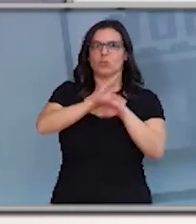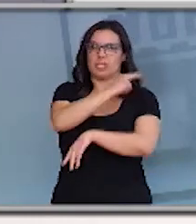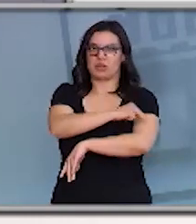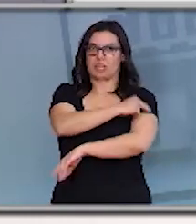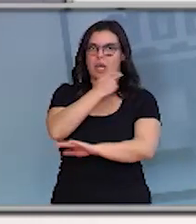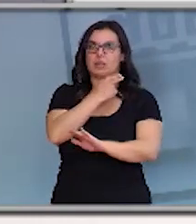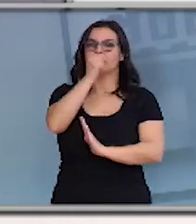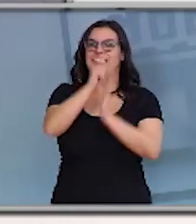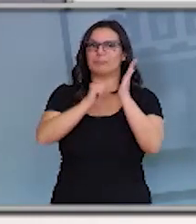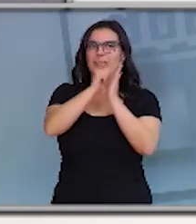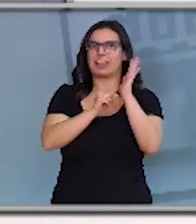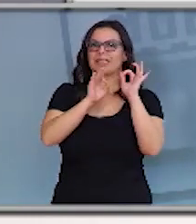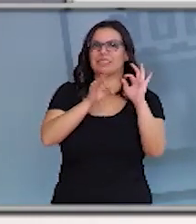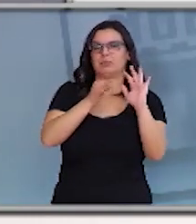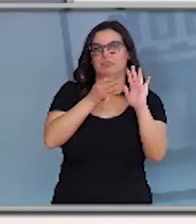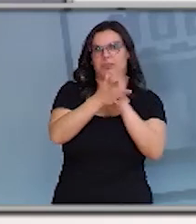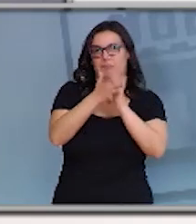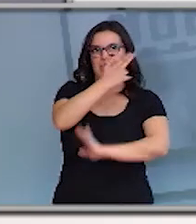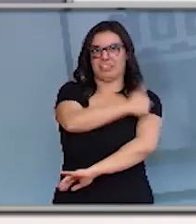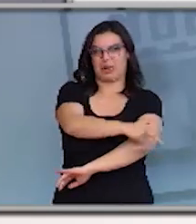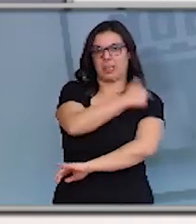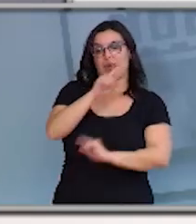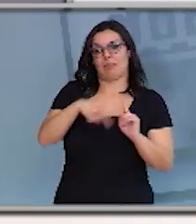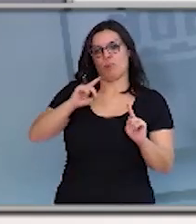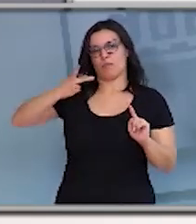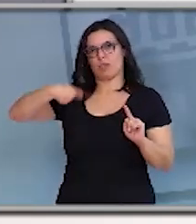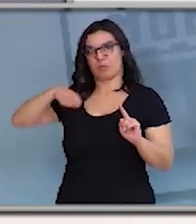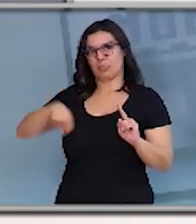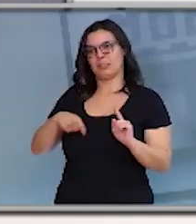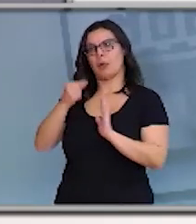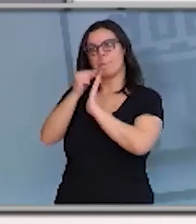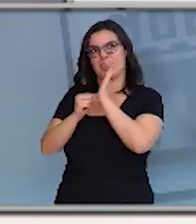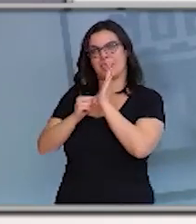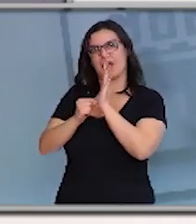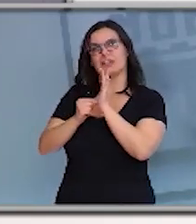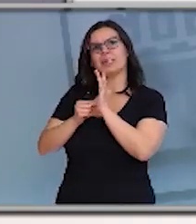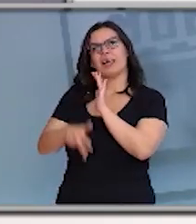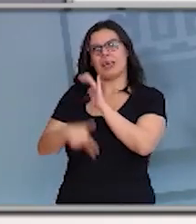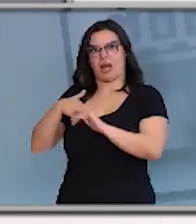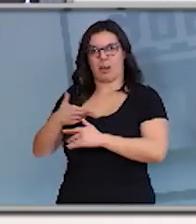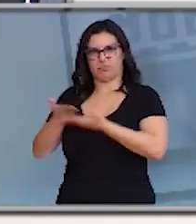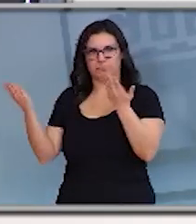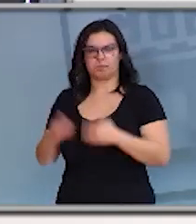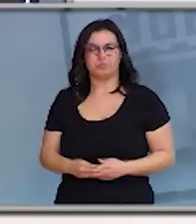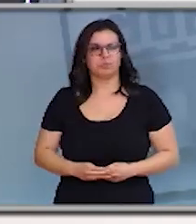medidas de sanidad e, depois, o vicepresidente detallará as medidas concretas á población de Castilla e León.